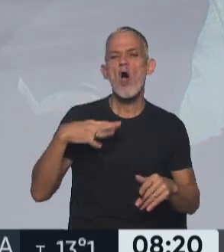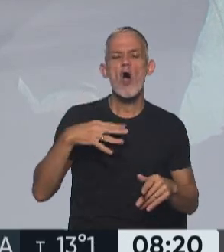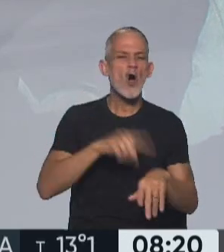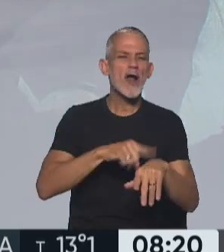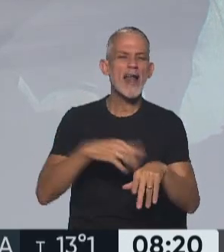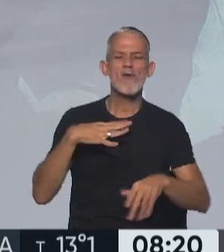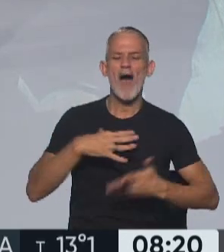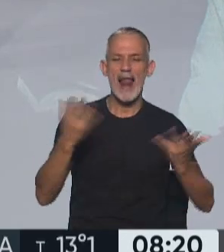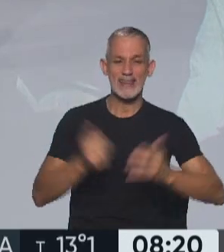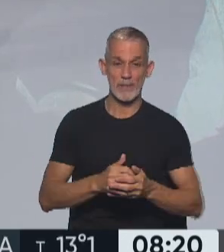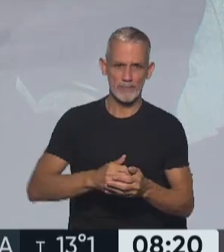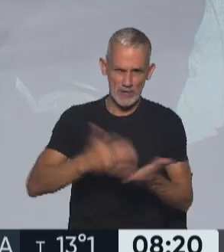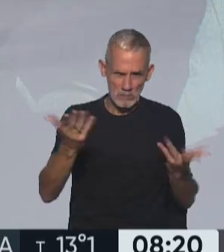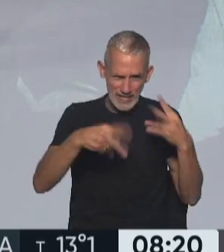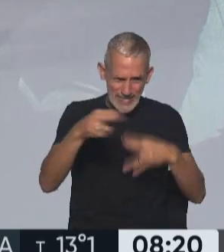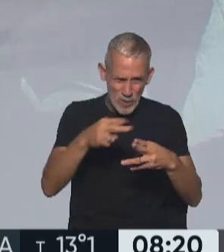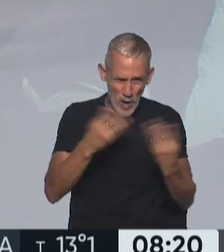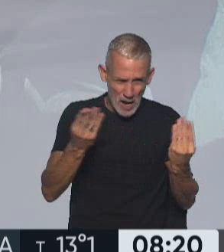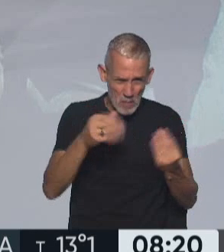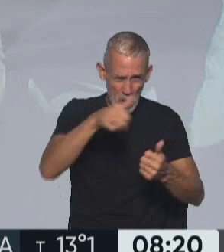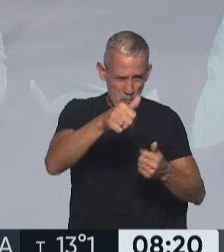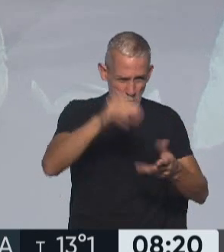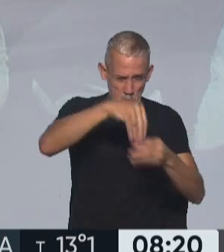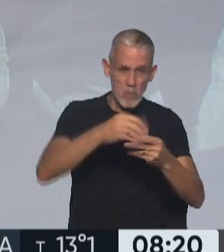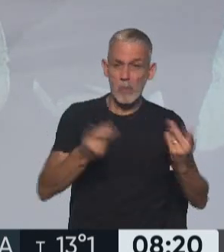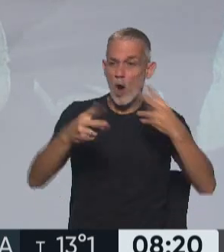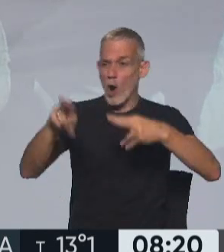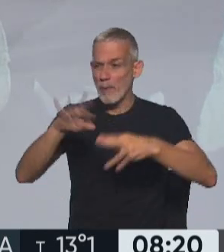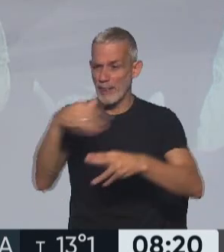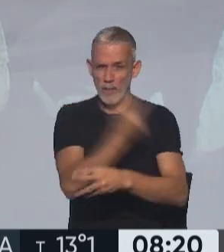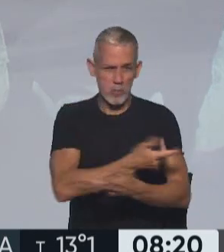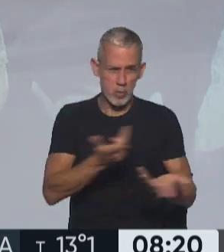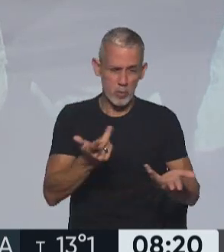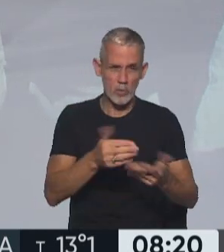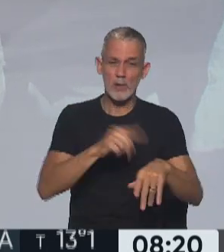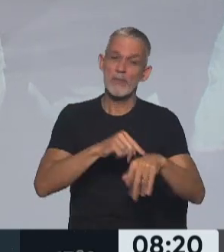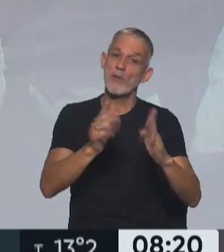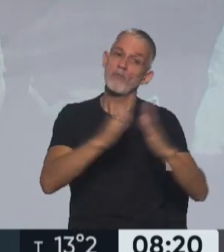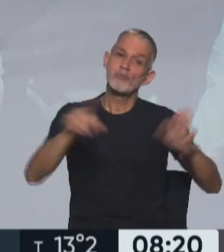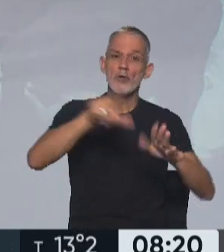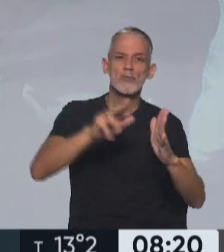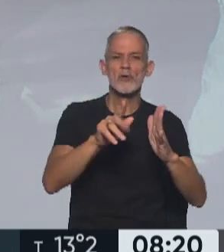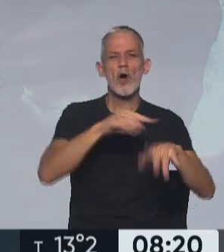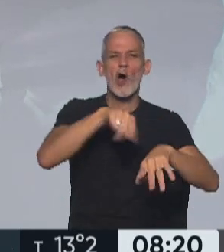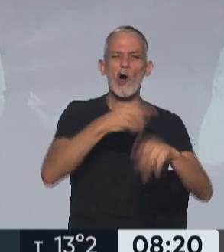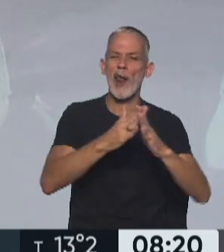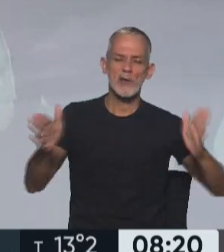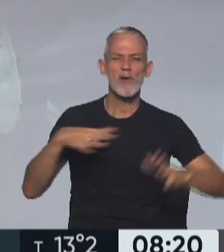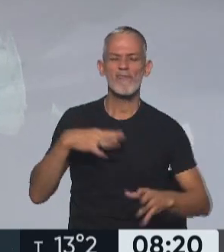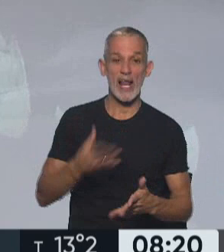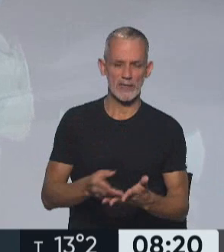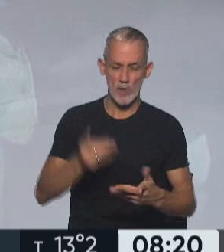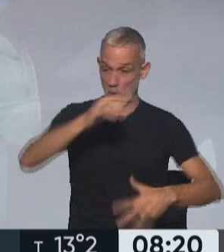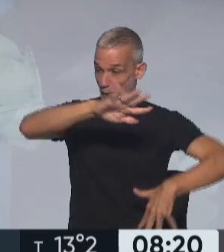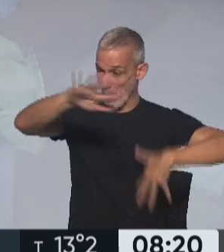teniendo en cuenta que un cirujano no cumple una carga horaria cuando va a trabajar, es decir, va, opera y luego se retira, entre otras cosas, y que había generado un